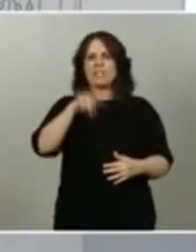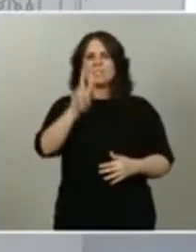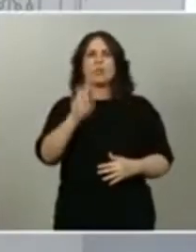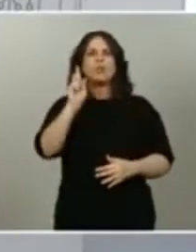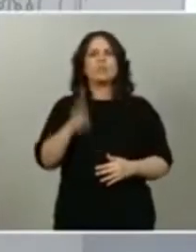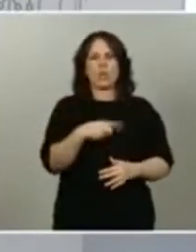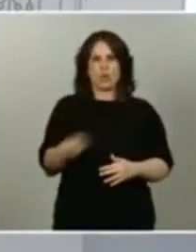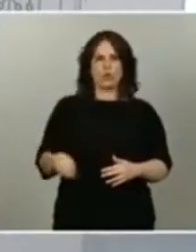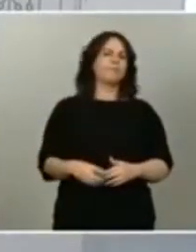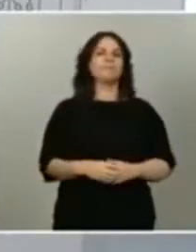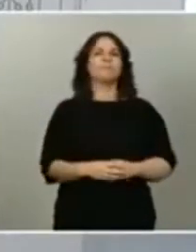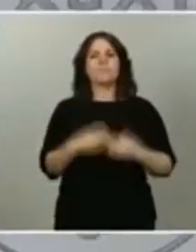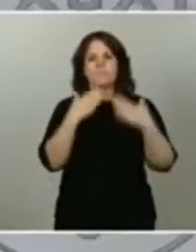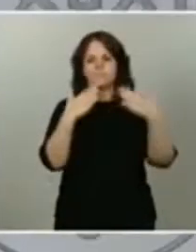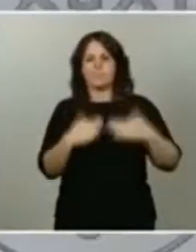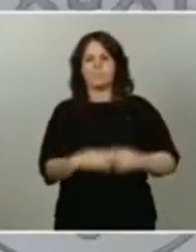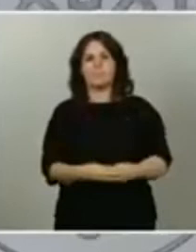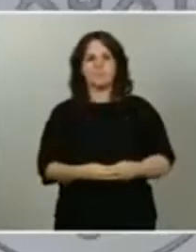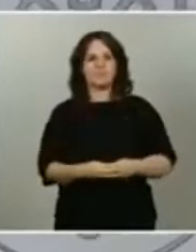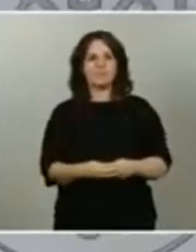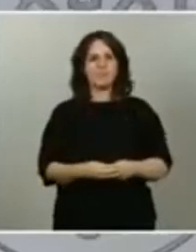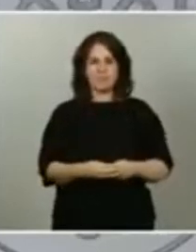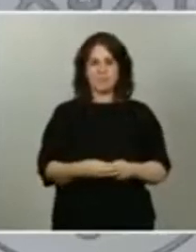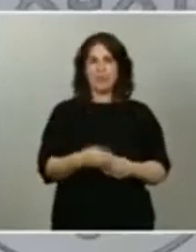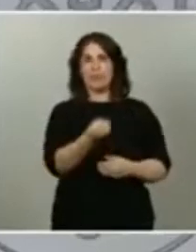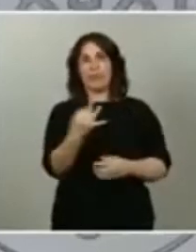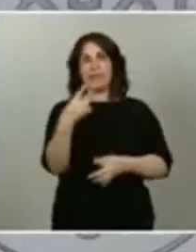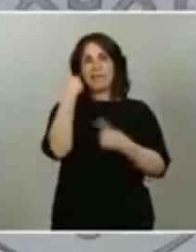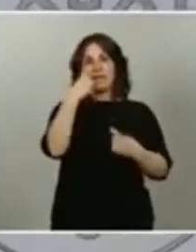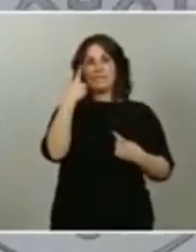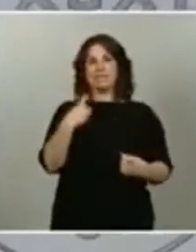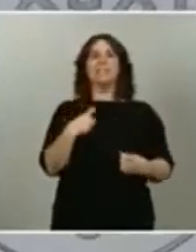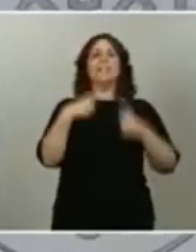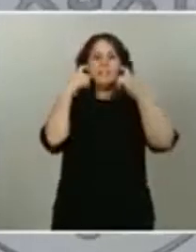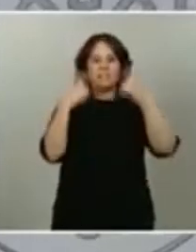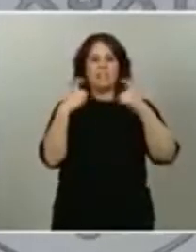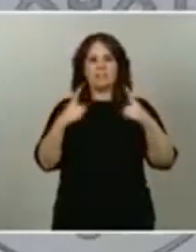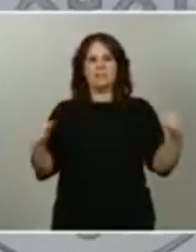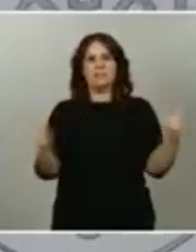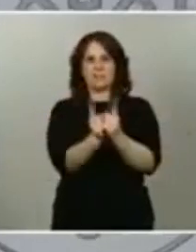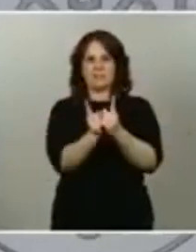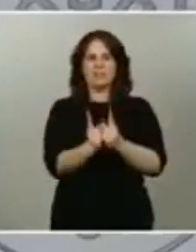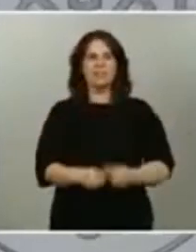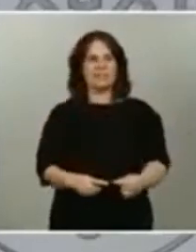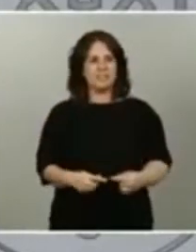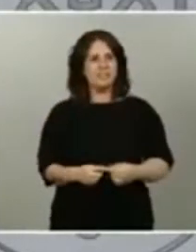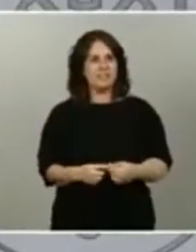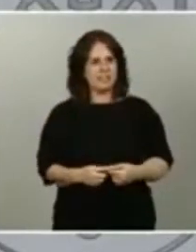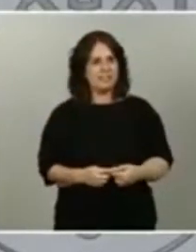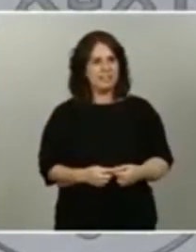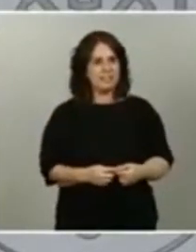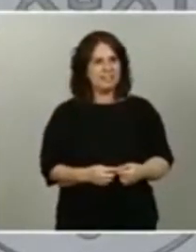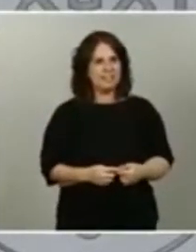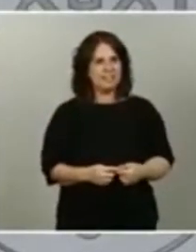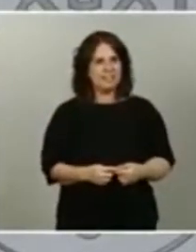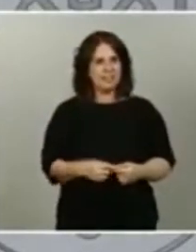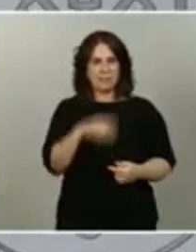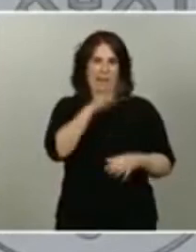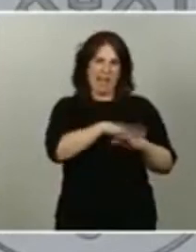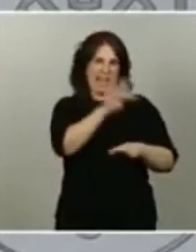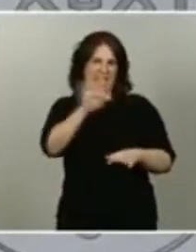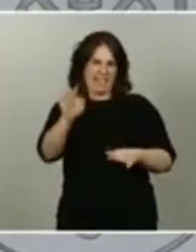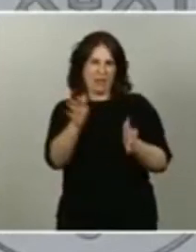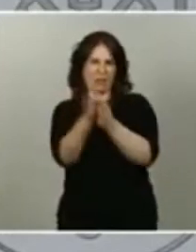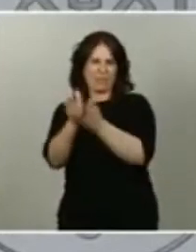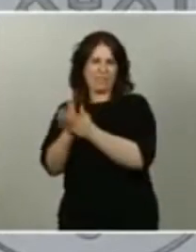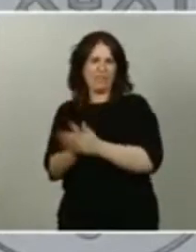Bueno, han sido varias preguntas, Juanma. Voy a intentar ser breve para poder dar turno al resto de sus compañeros. Yo creo que en el día de ayer,